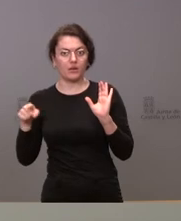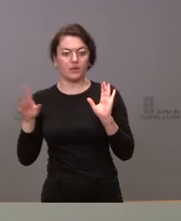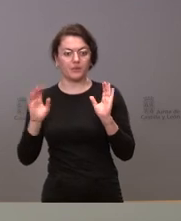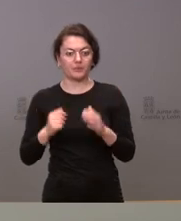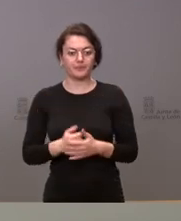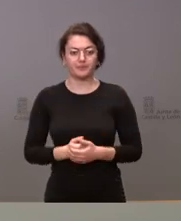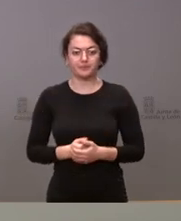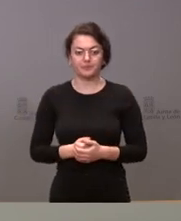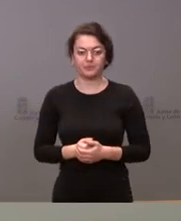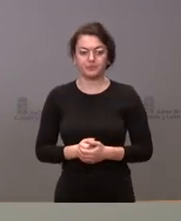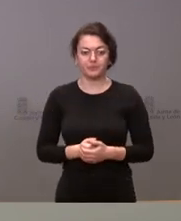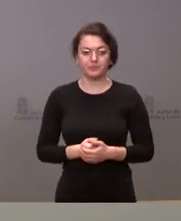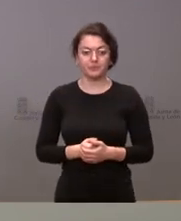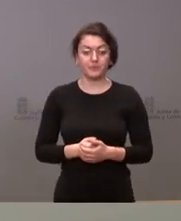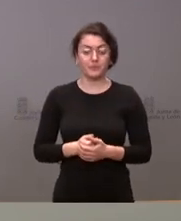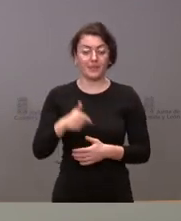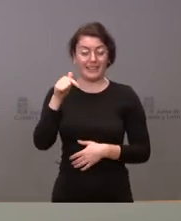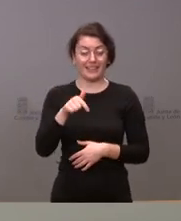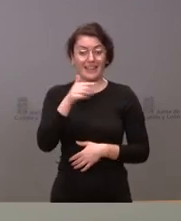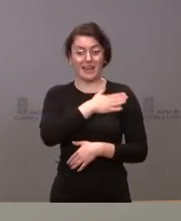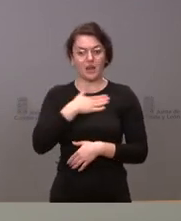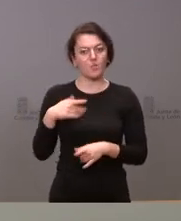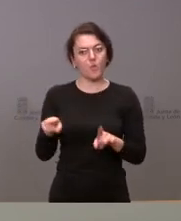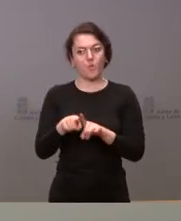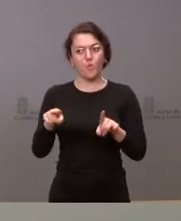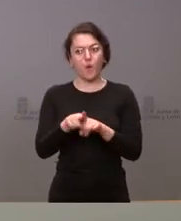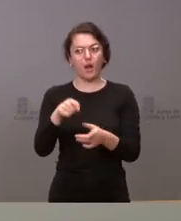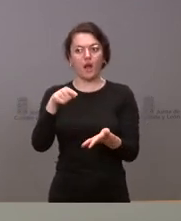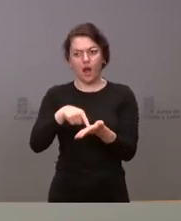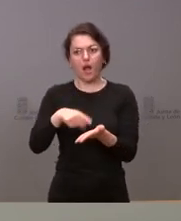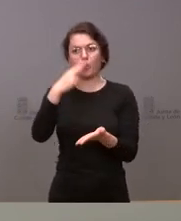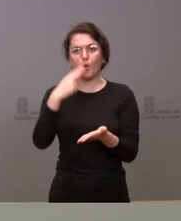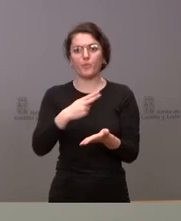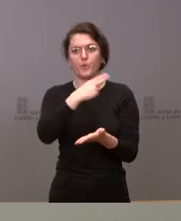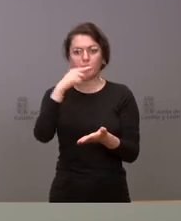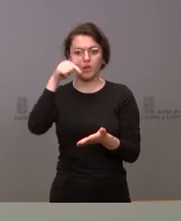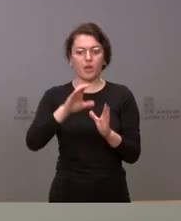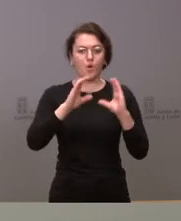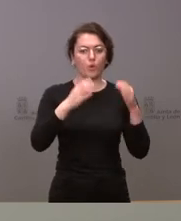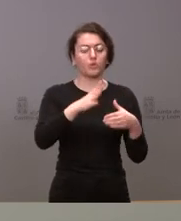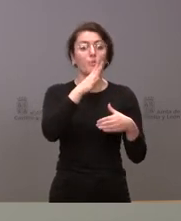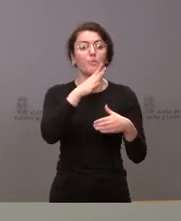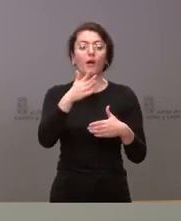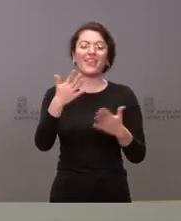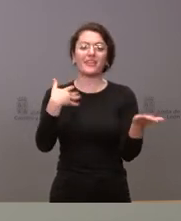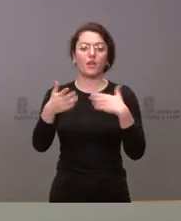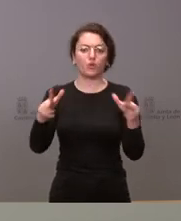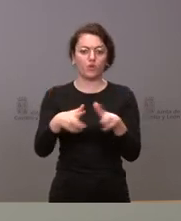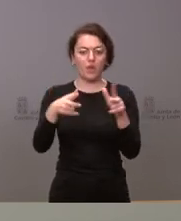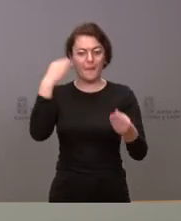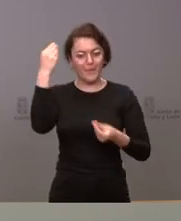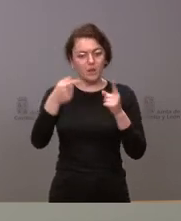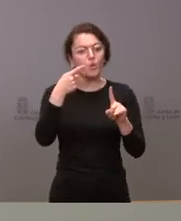Bueno desde aquí queremos reafirmar el compromiso de la Junta de Castilla y León con el diálogo social queremos que es útil ha dado importantes